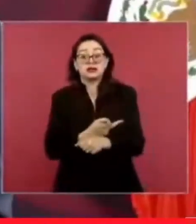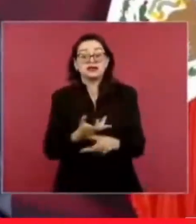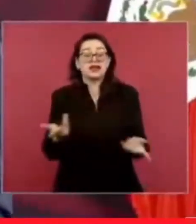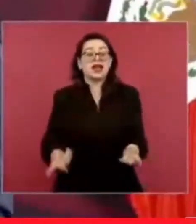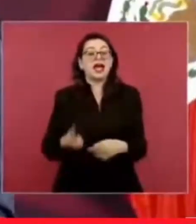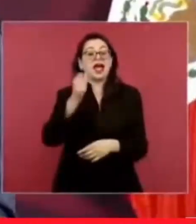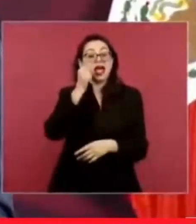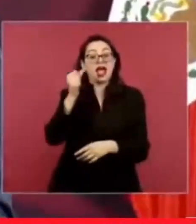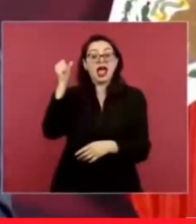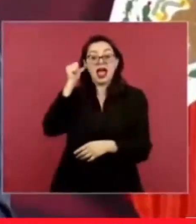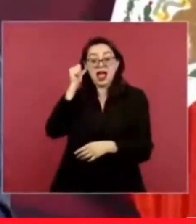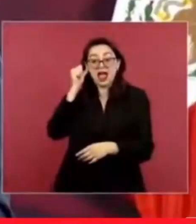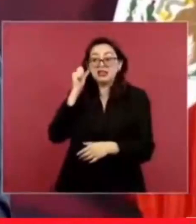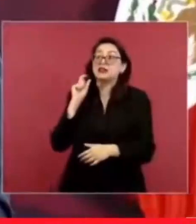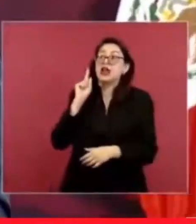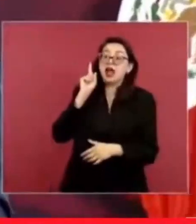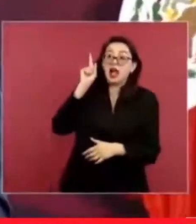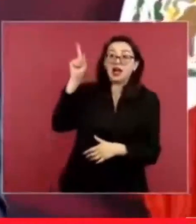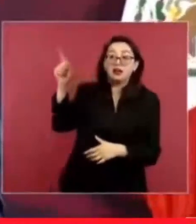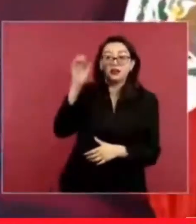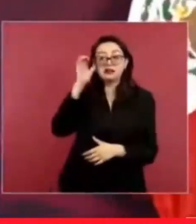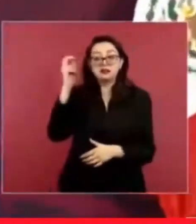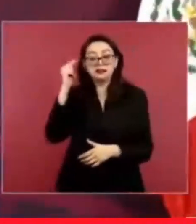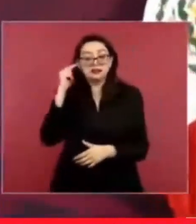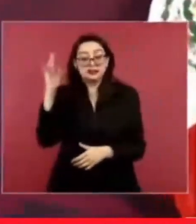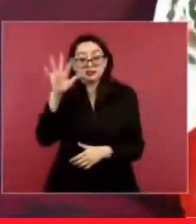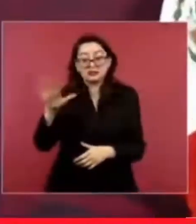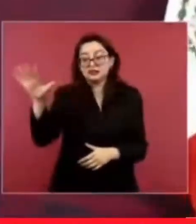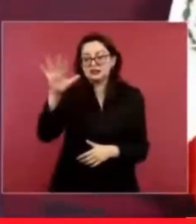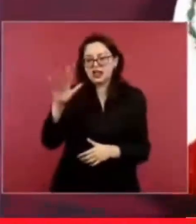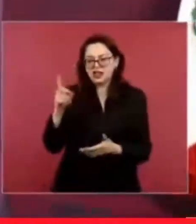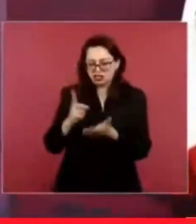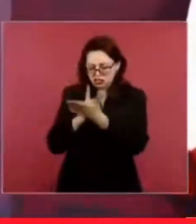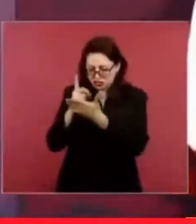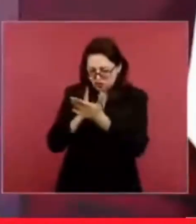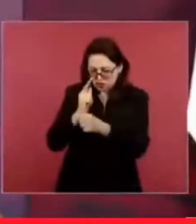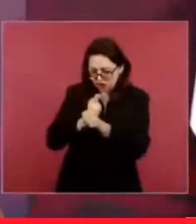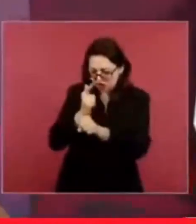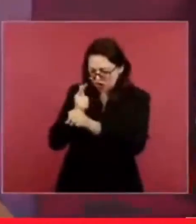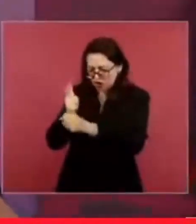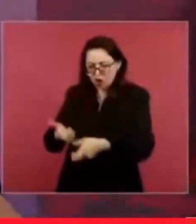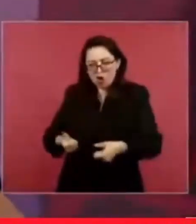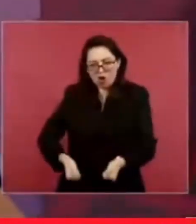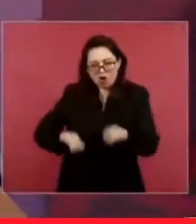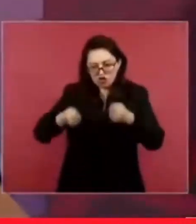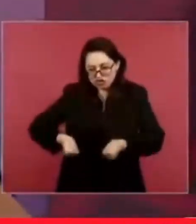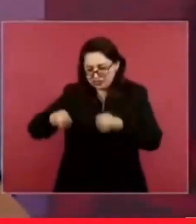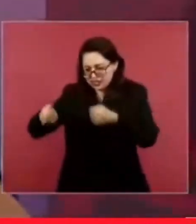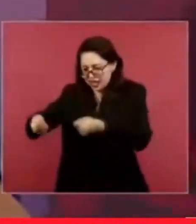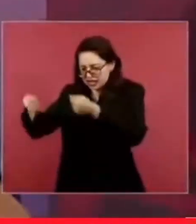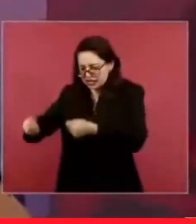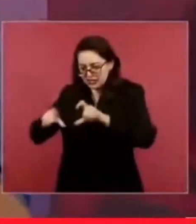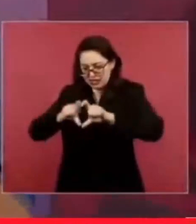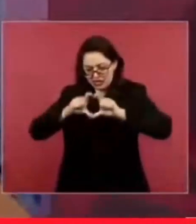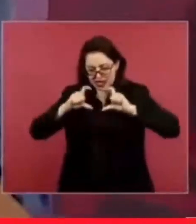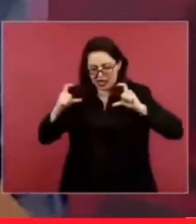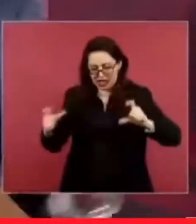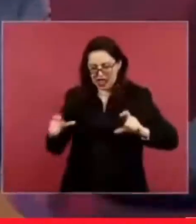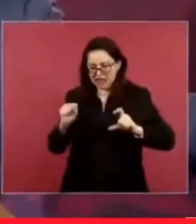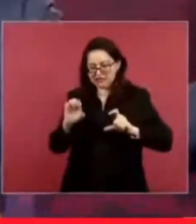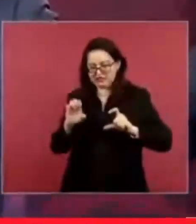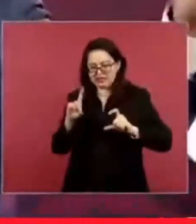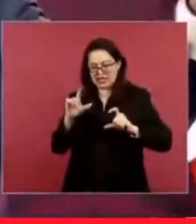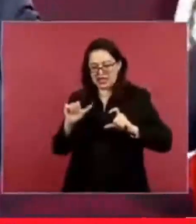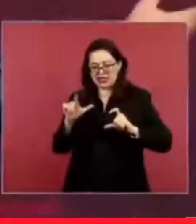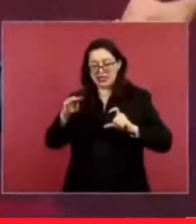bueno, ya se informó aquí, que droga en costales de Segalmex, bueno,